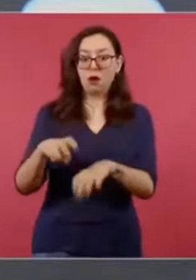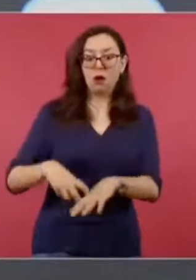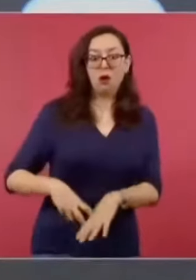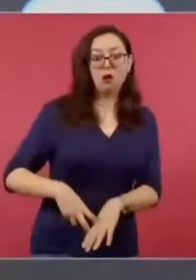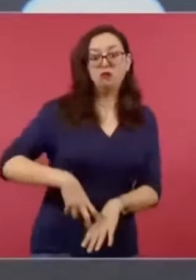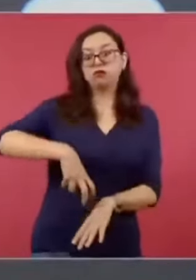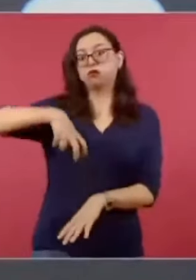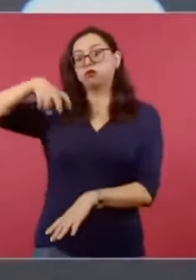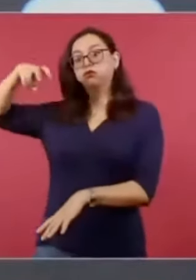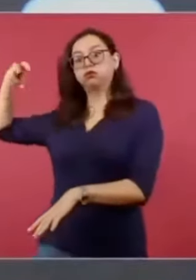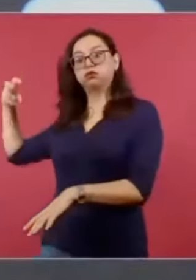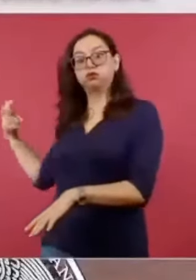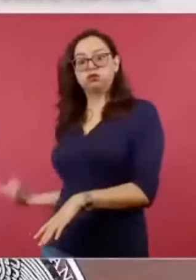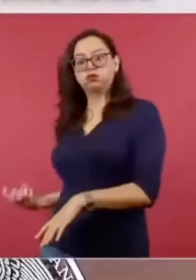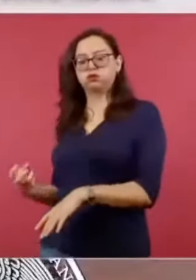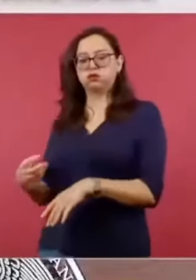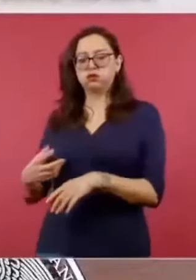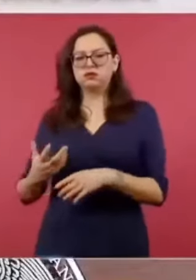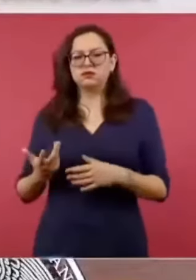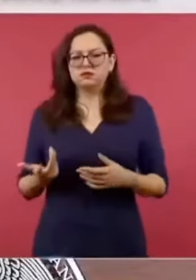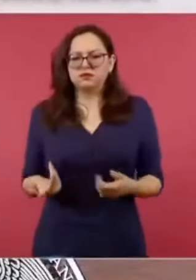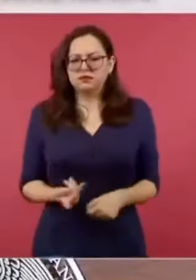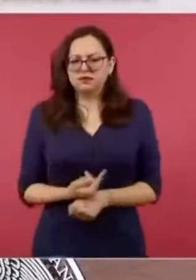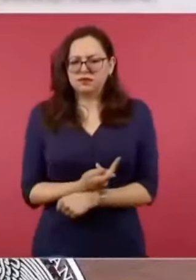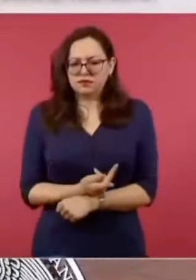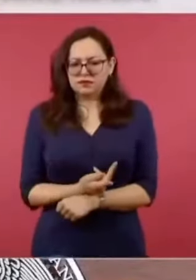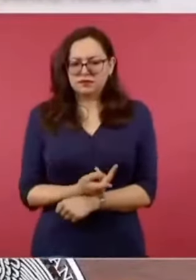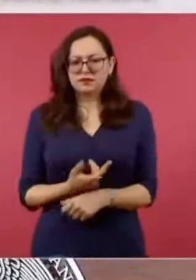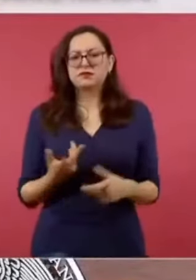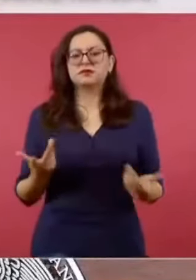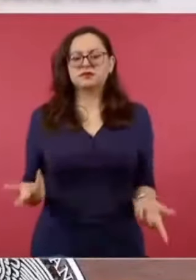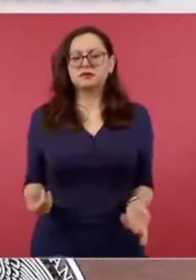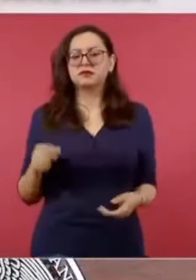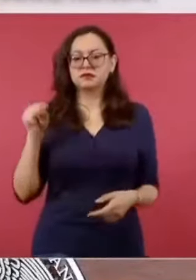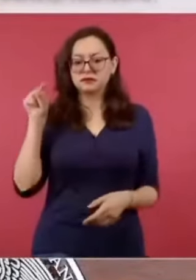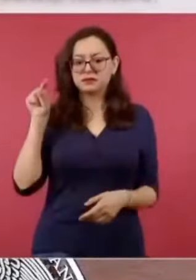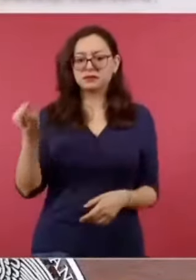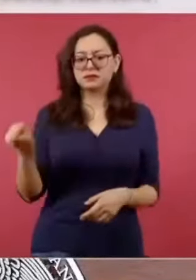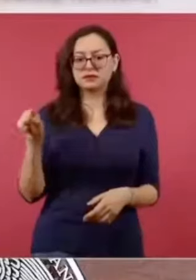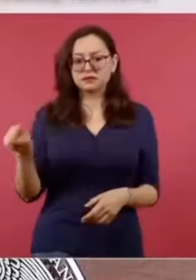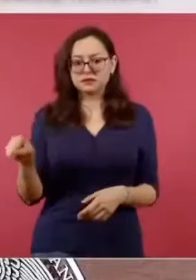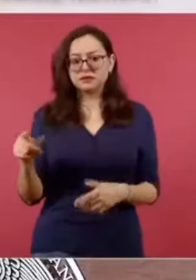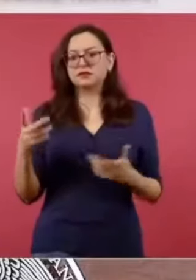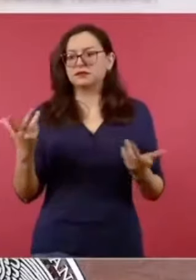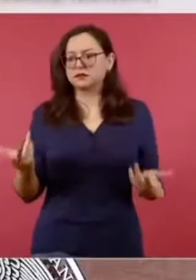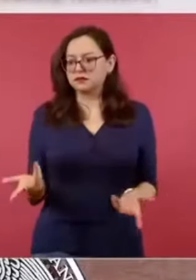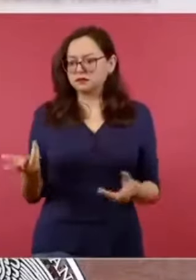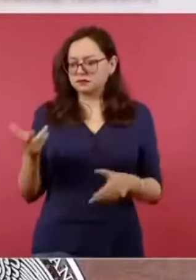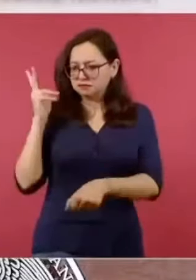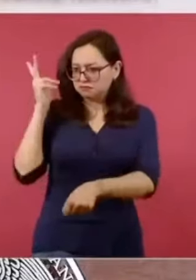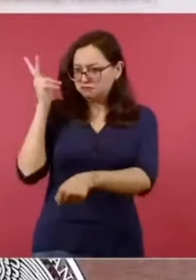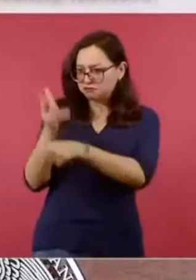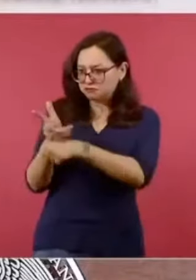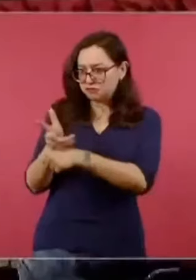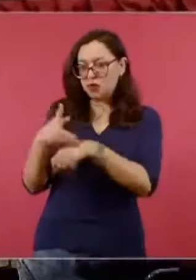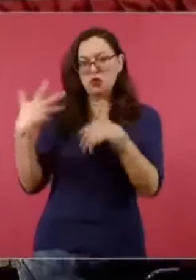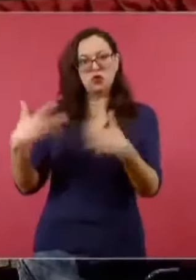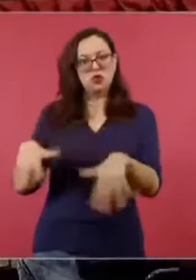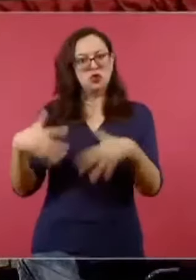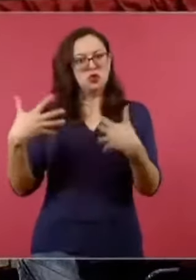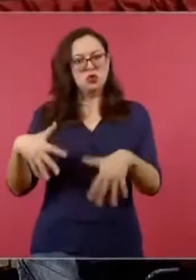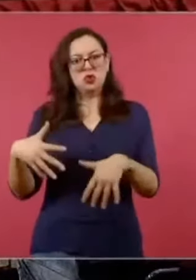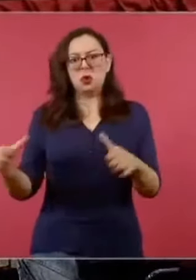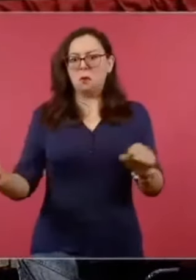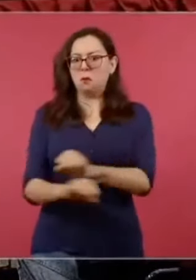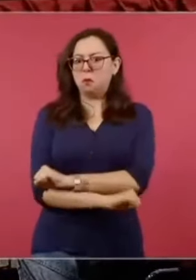La periodista y otro comunicador, que le hizo segunda, aseguraron que el clip fue grabado en Aguililla, Michoacán.